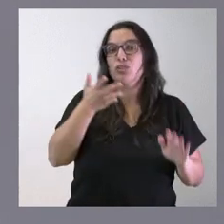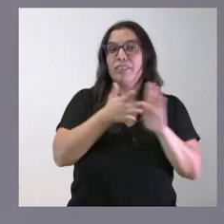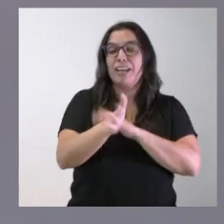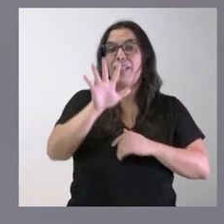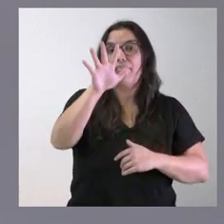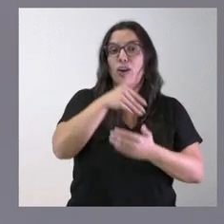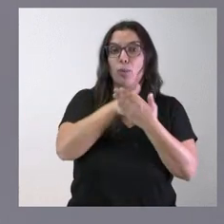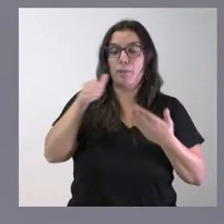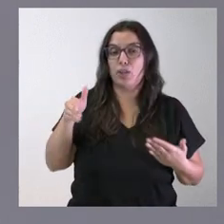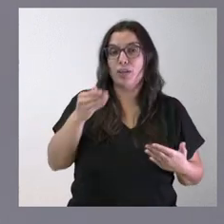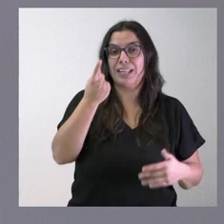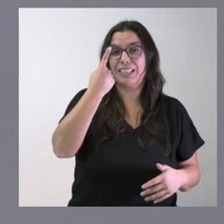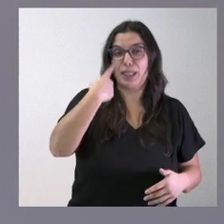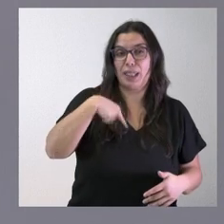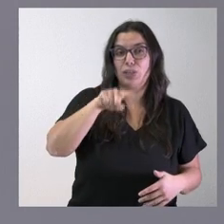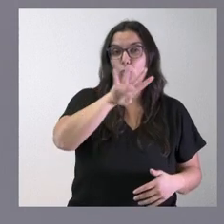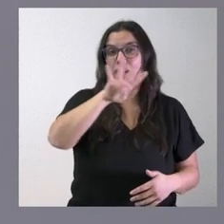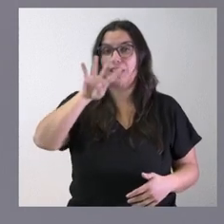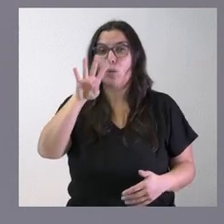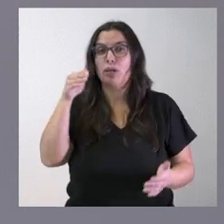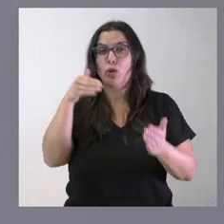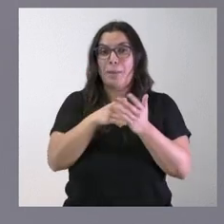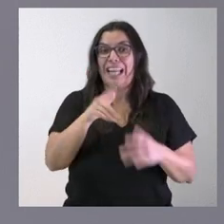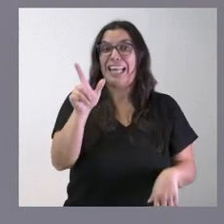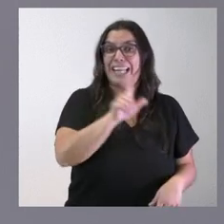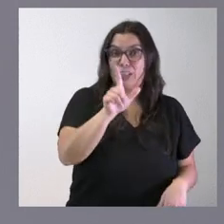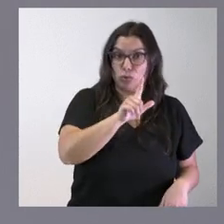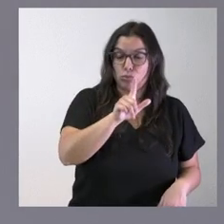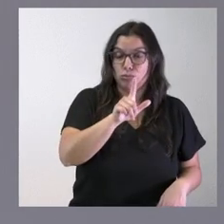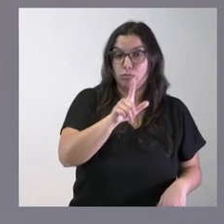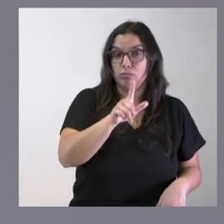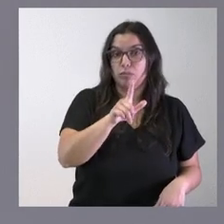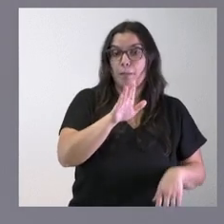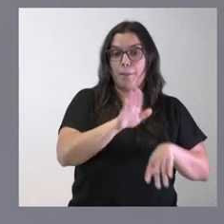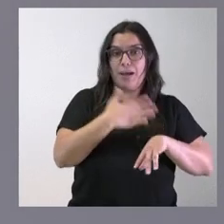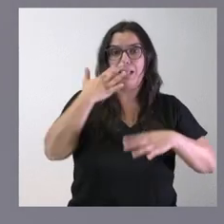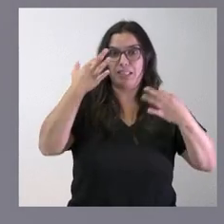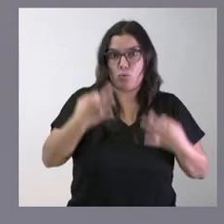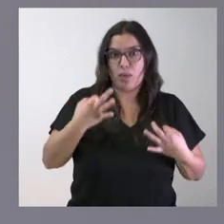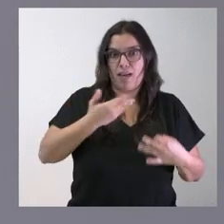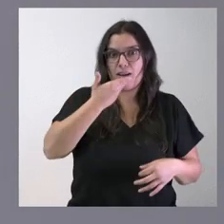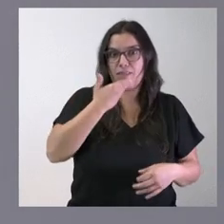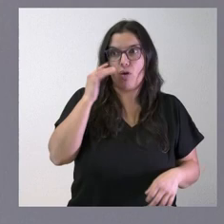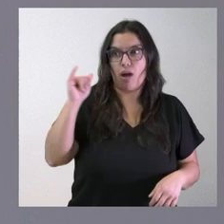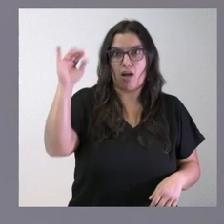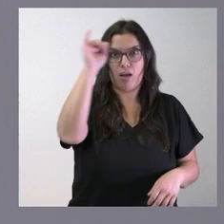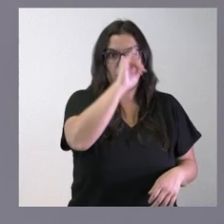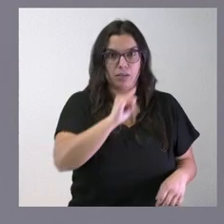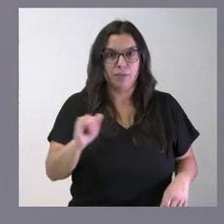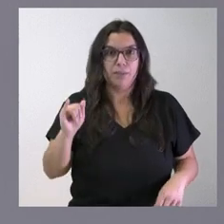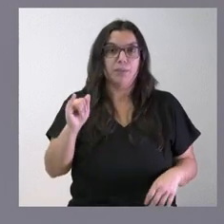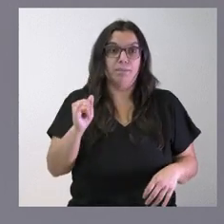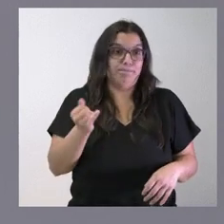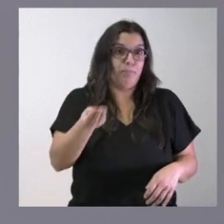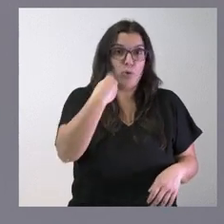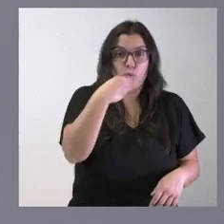.144.000 litros para garantizar la calefacción, pues el consumo